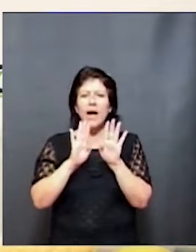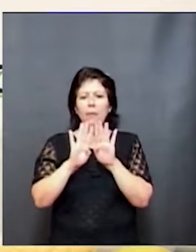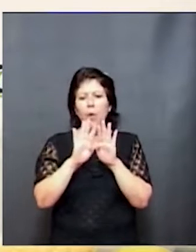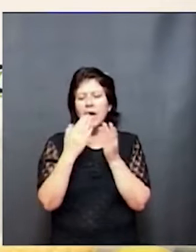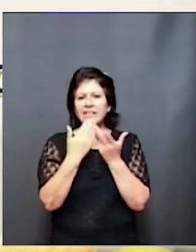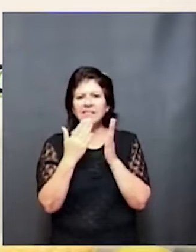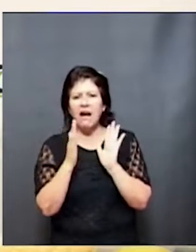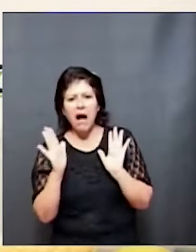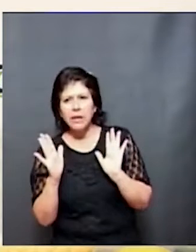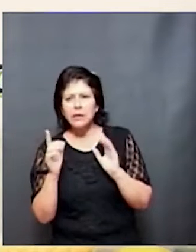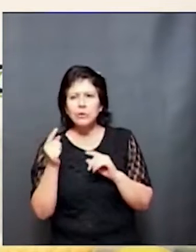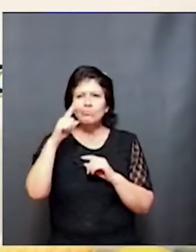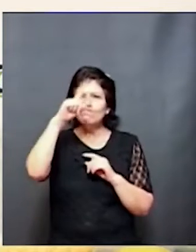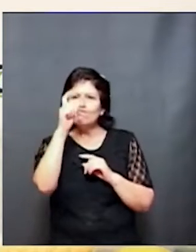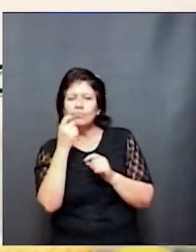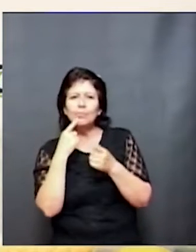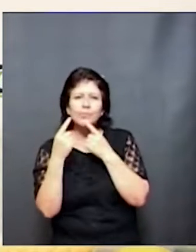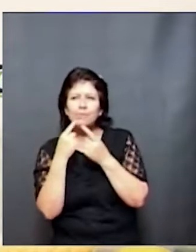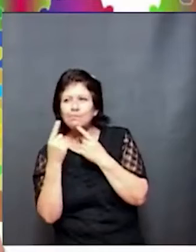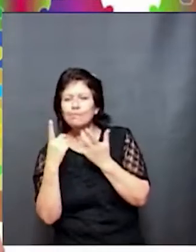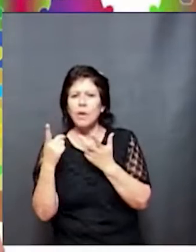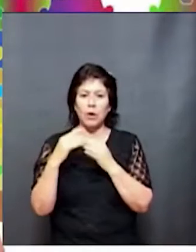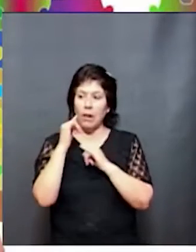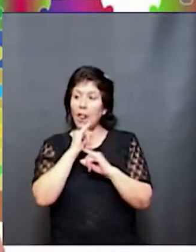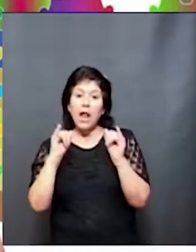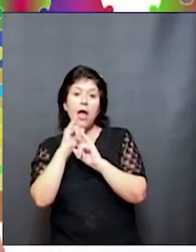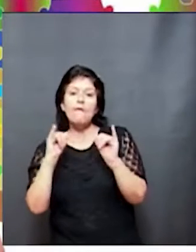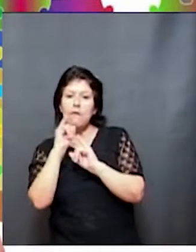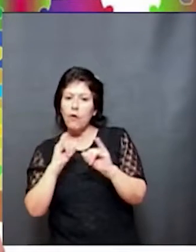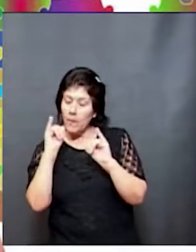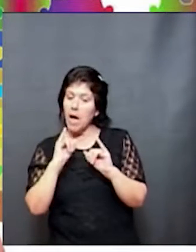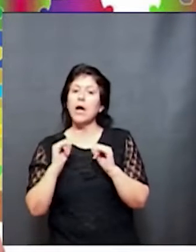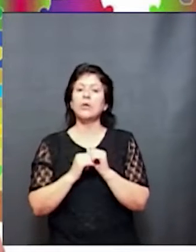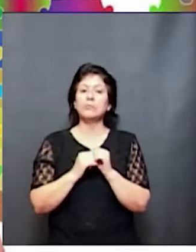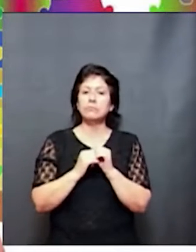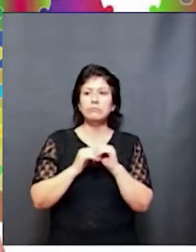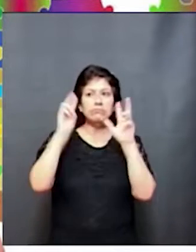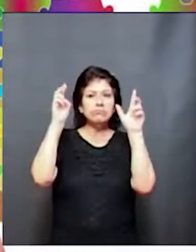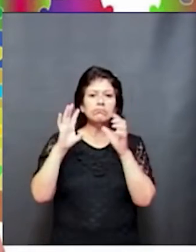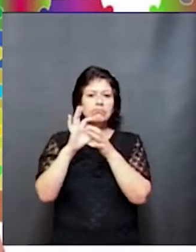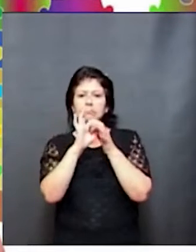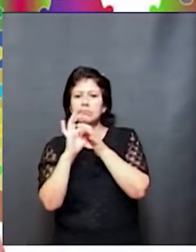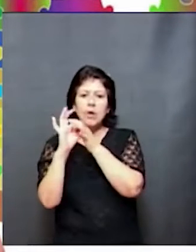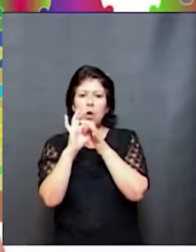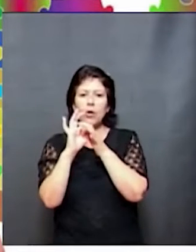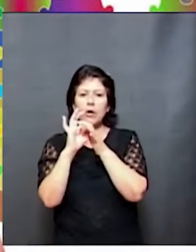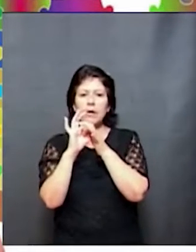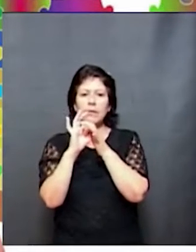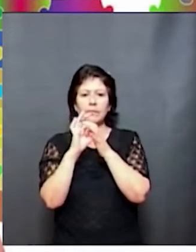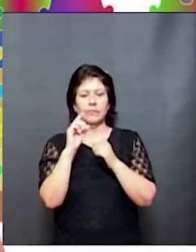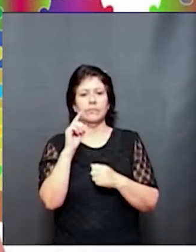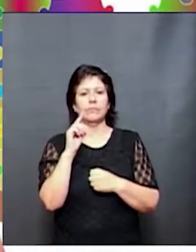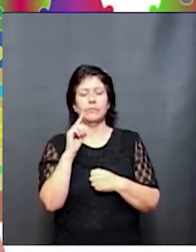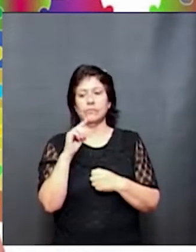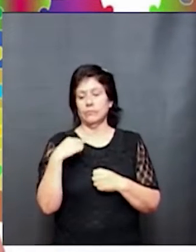interrogantes y también un montón de información que va a tener que ver con cómo nuestro cerebro